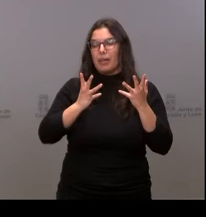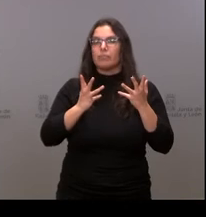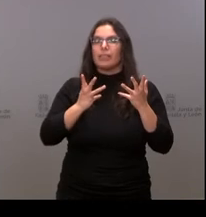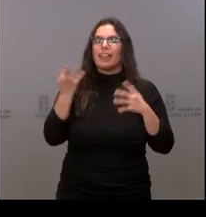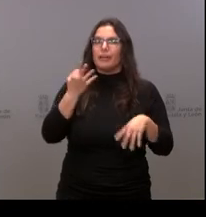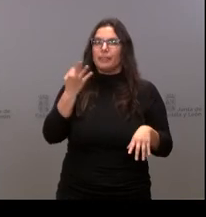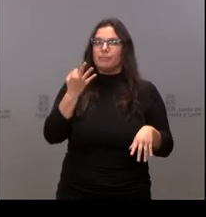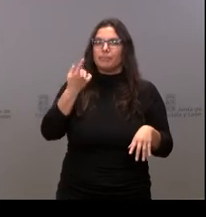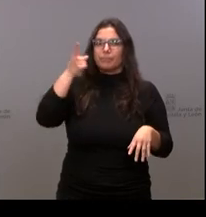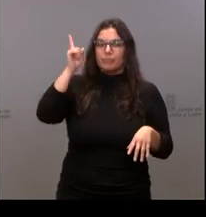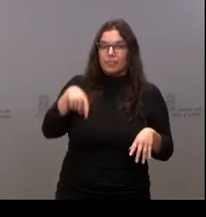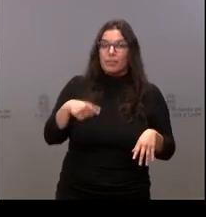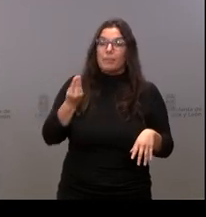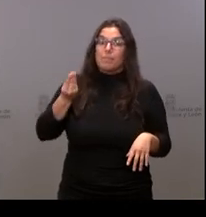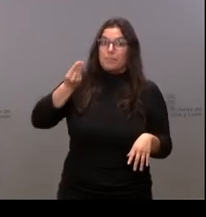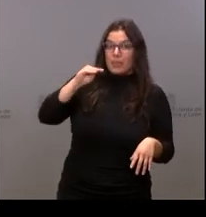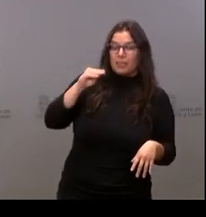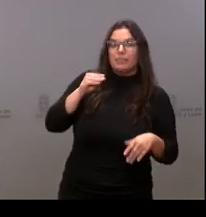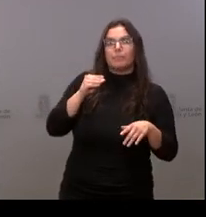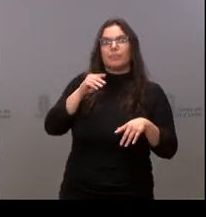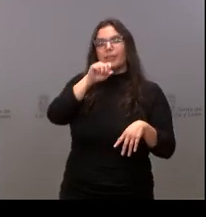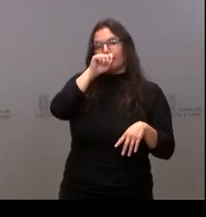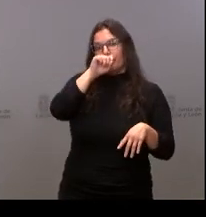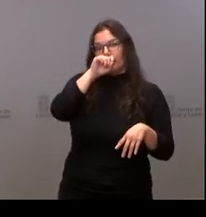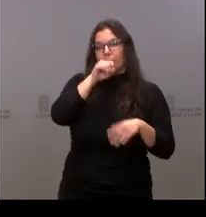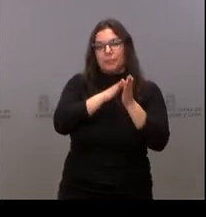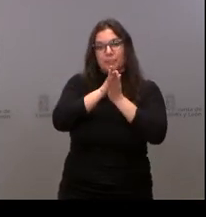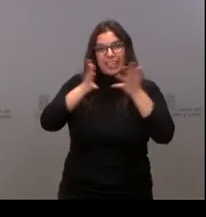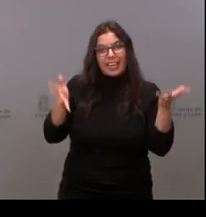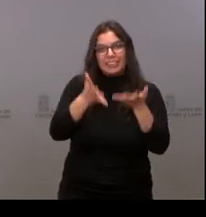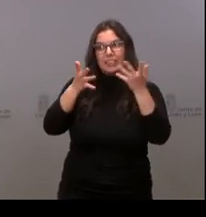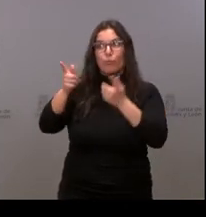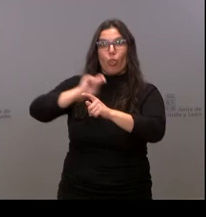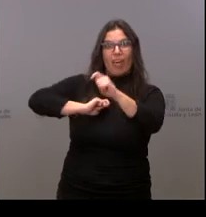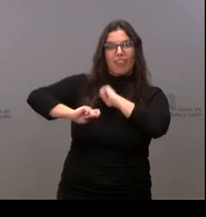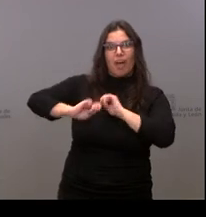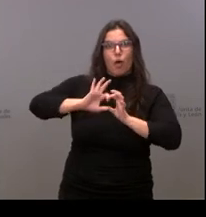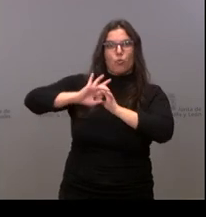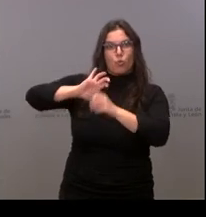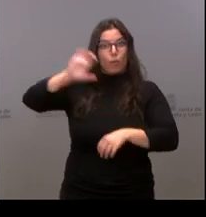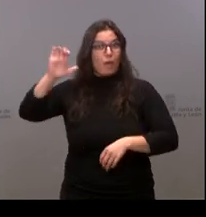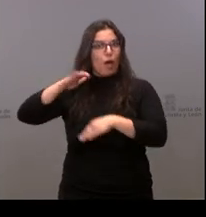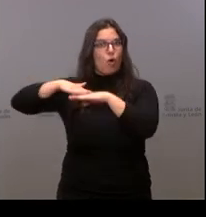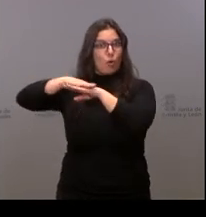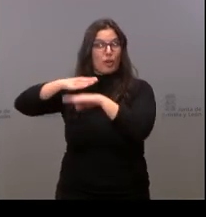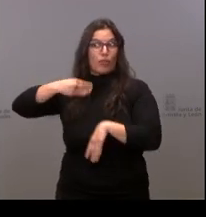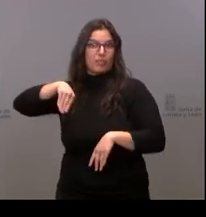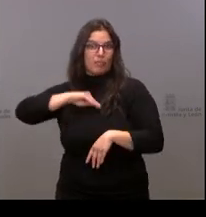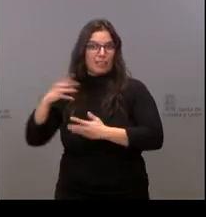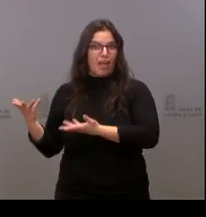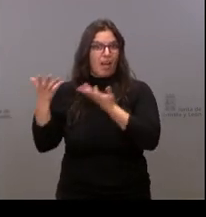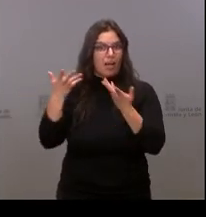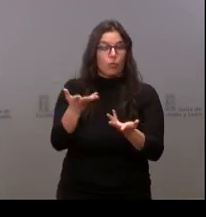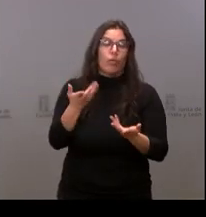completar, complementar con los estímulos que puedan venir desde la Unión Europea, del Gobierno de España y, por supuesto,